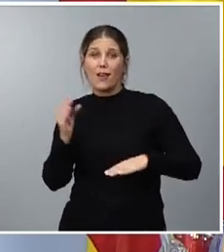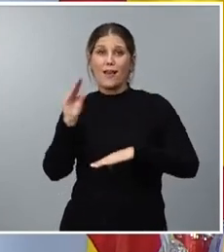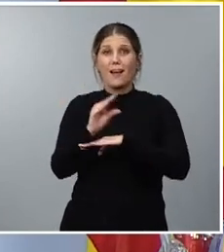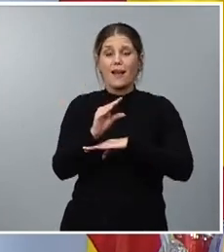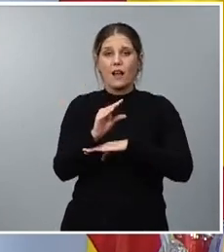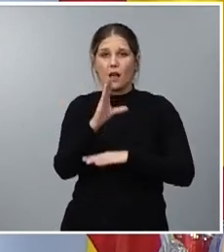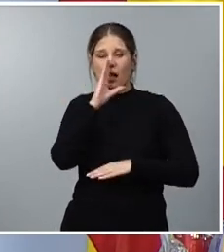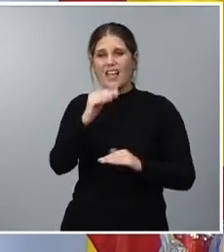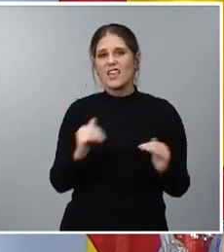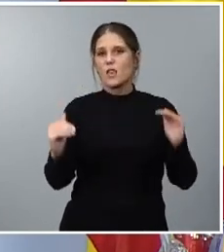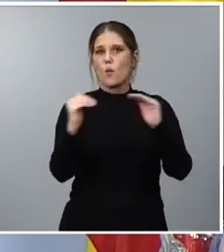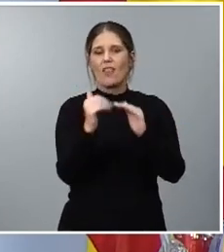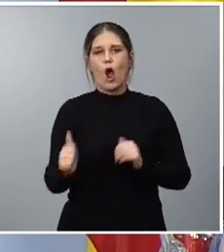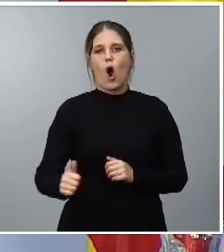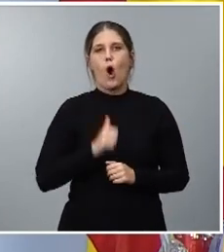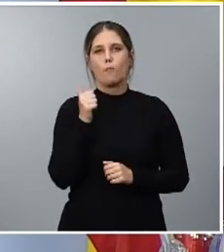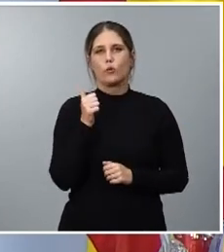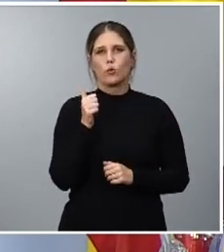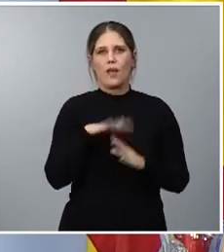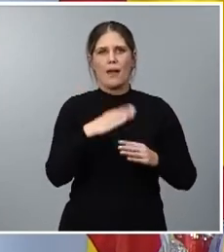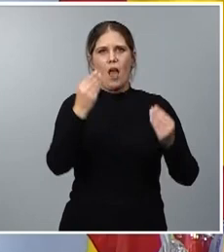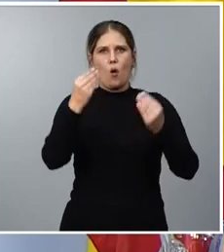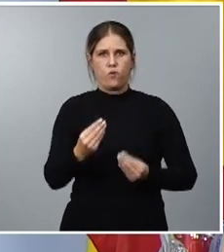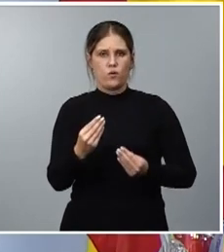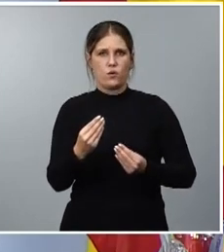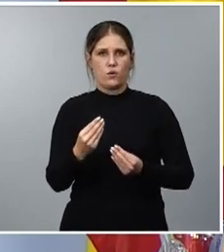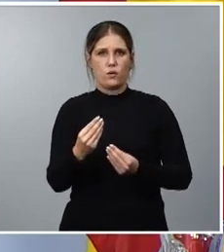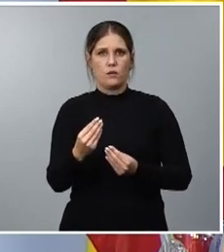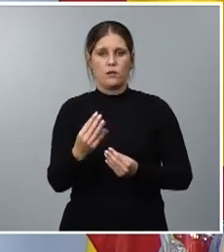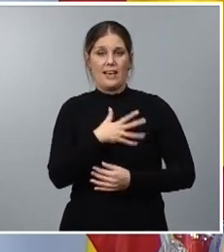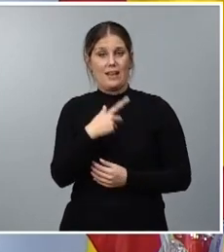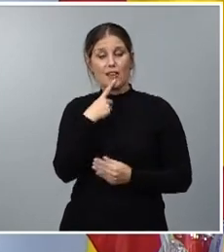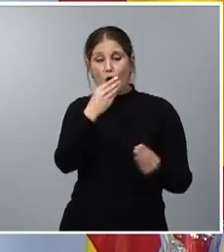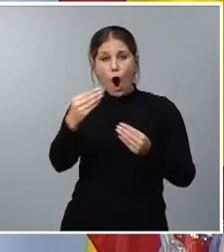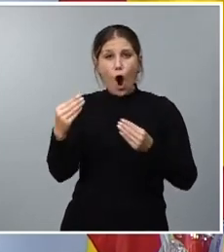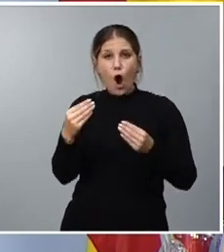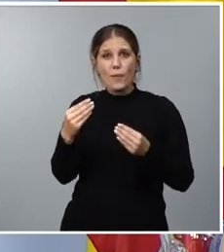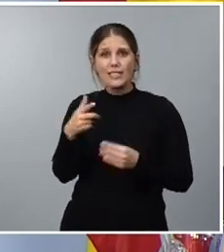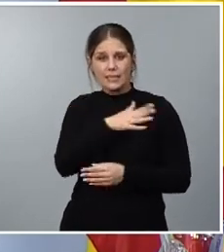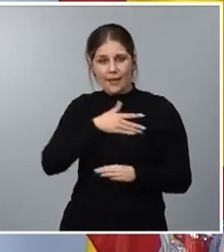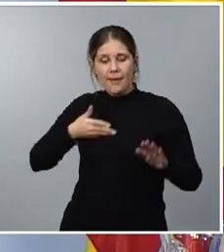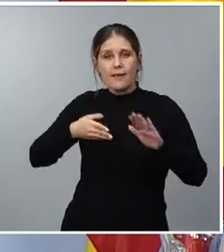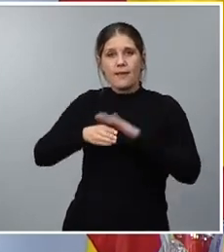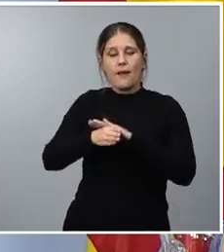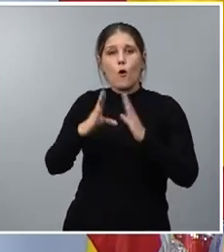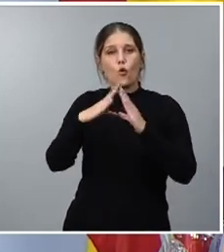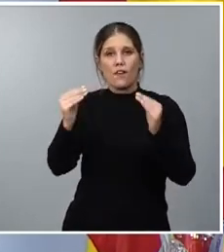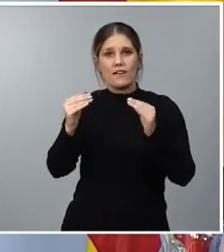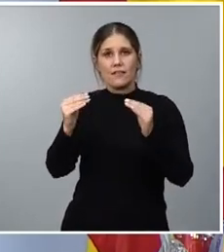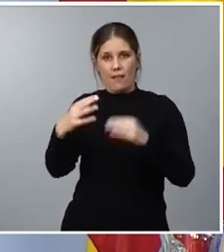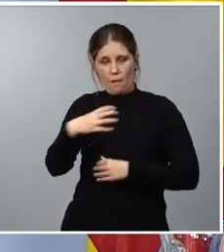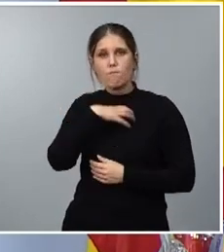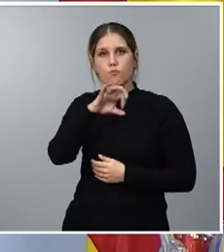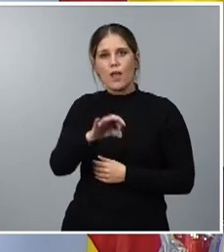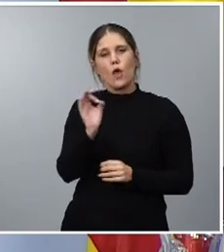a la igualdad de oportunidades para el talento para que ningún joven se quede sin ir a la universidad sin cursar estudios de